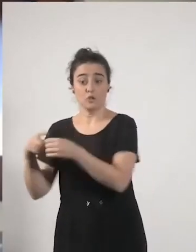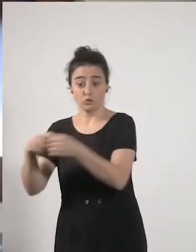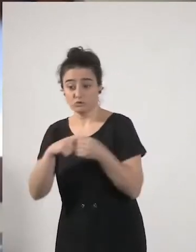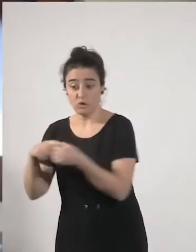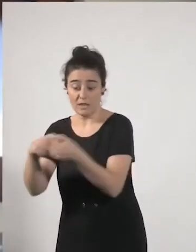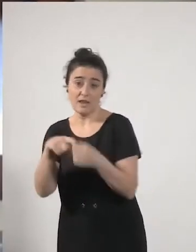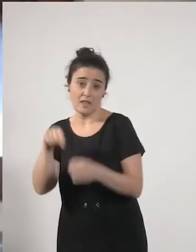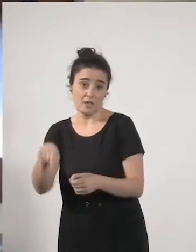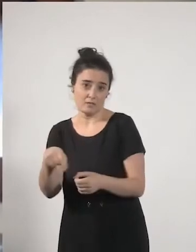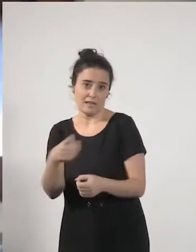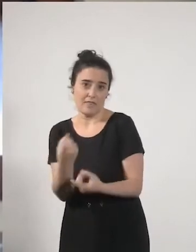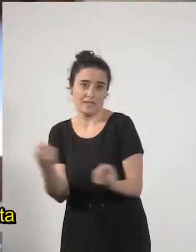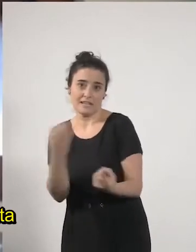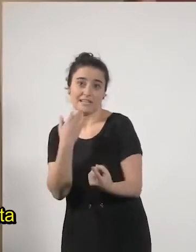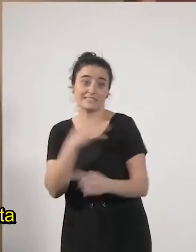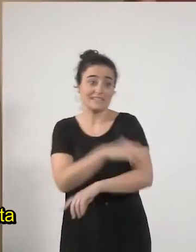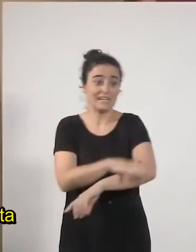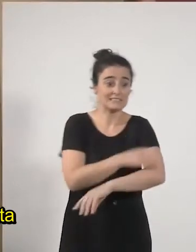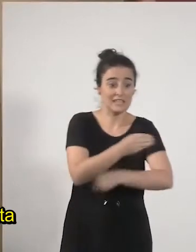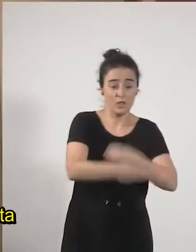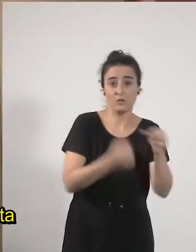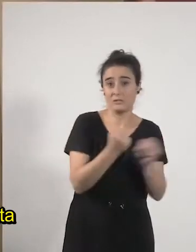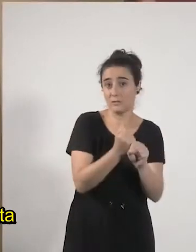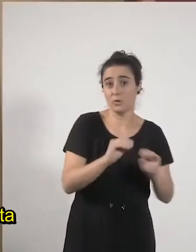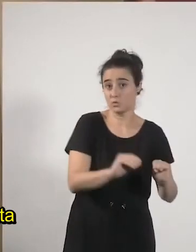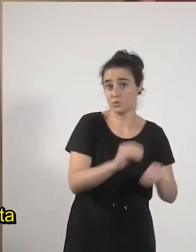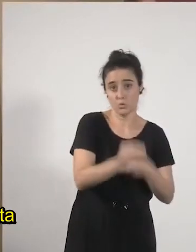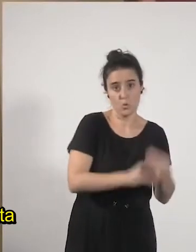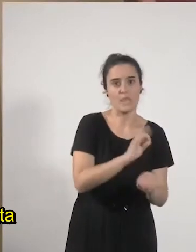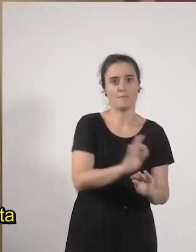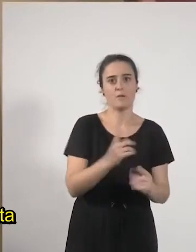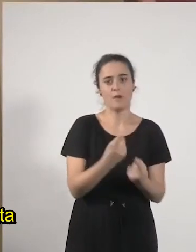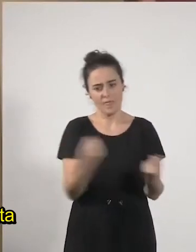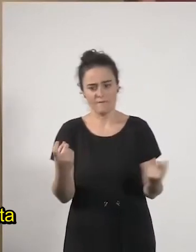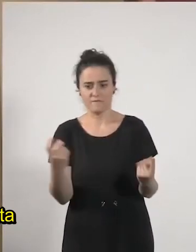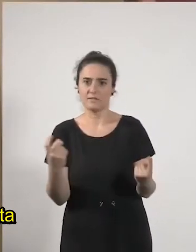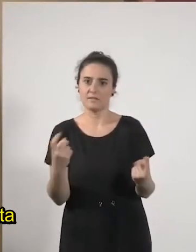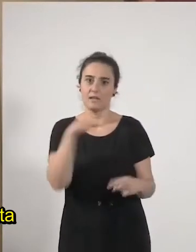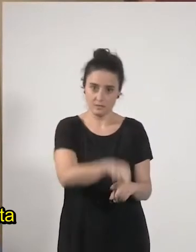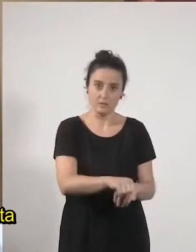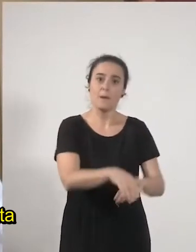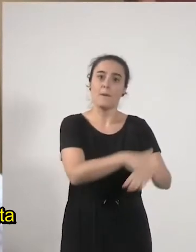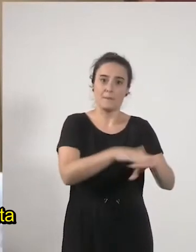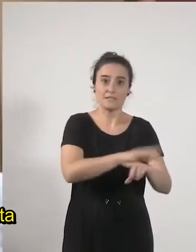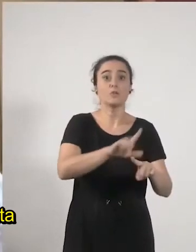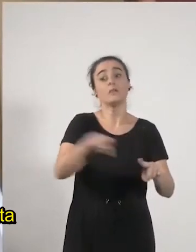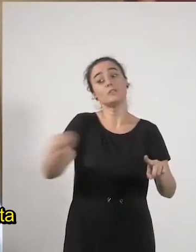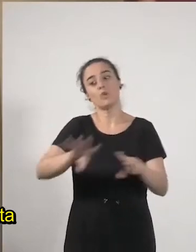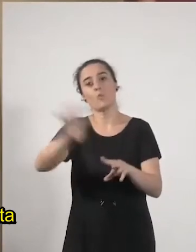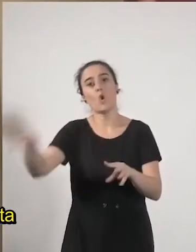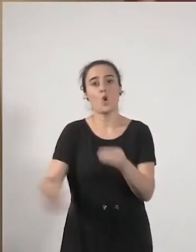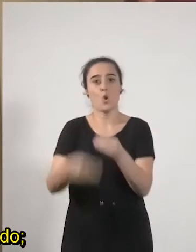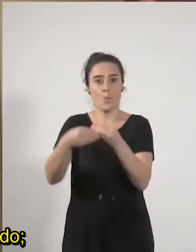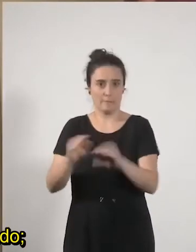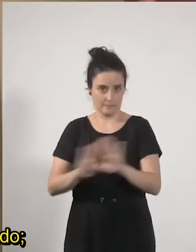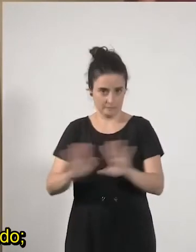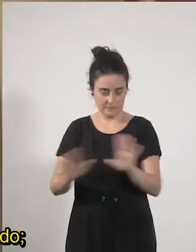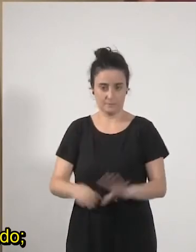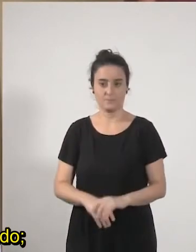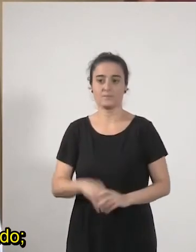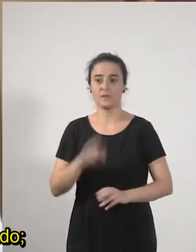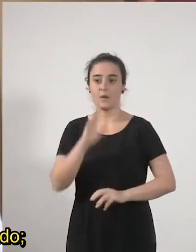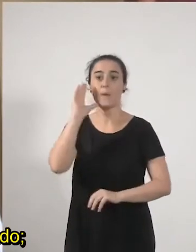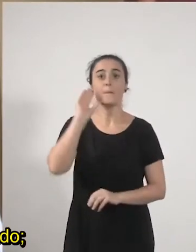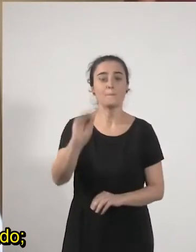hacerla os voy a lanzar una última pregunta de las que estamos recibiendo muchísimas